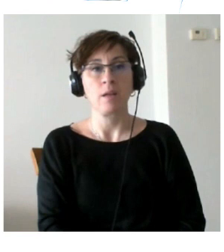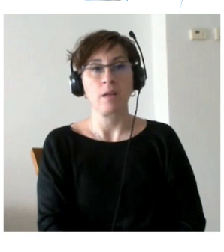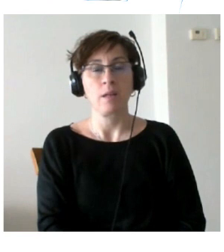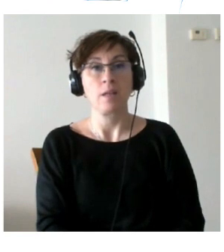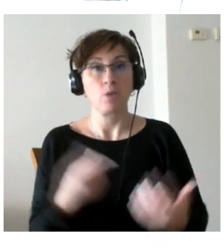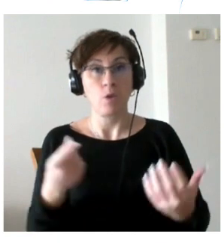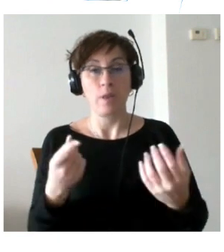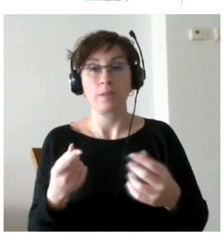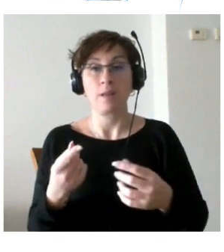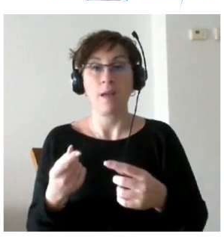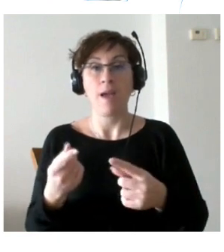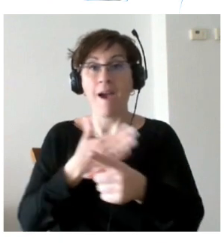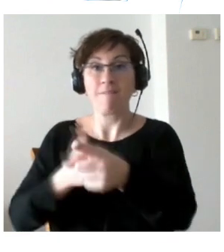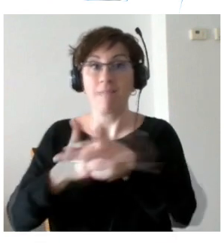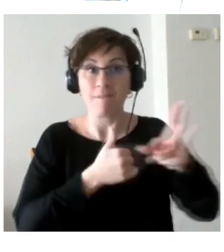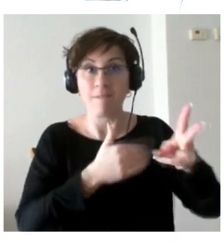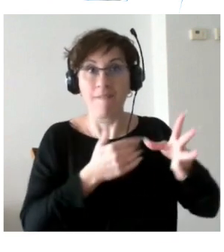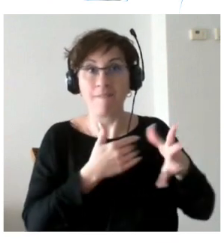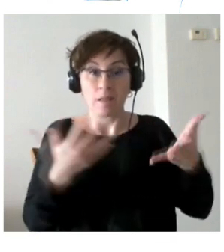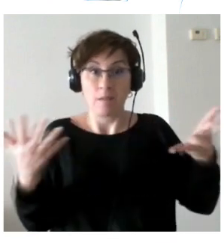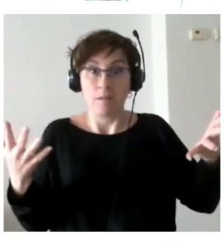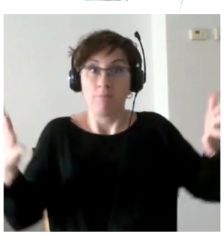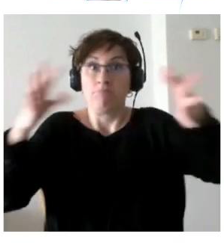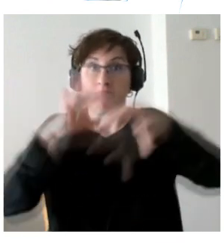voluntades y este concierto de